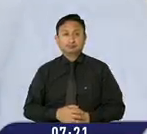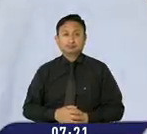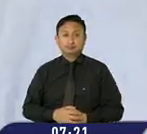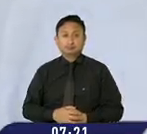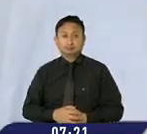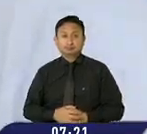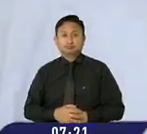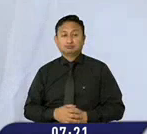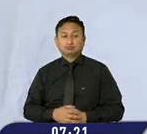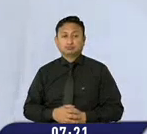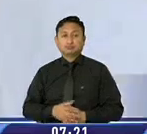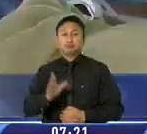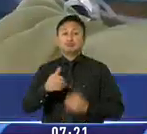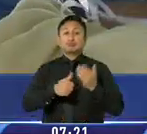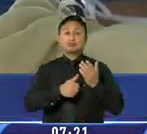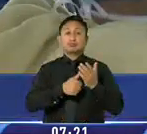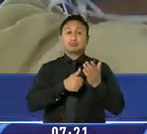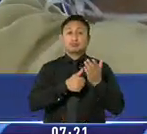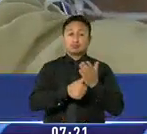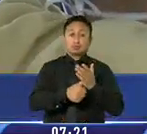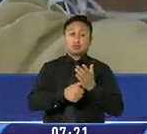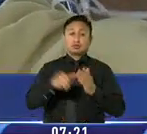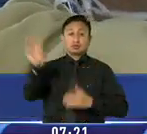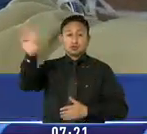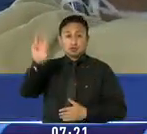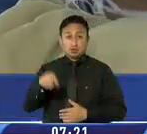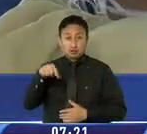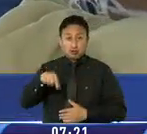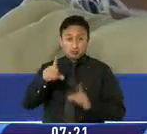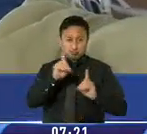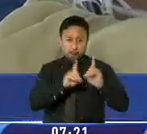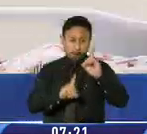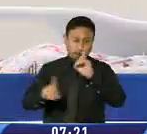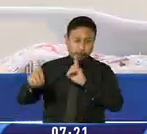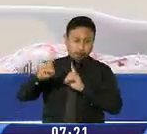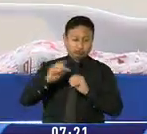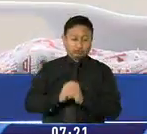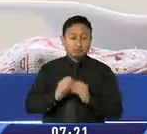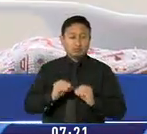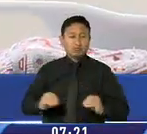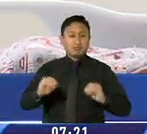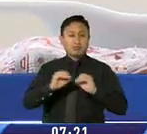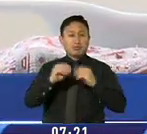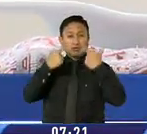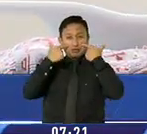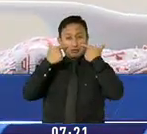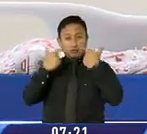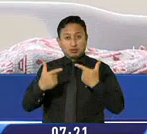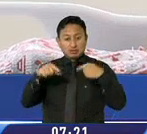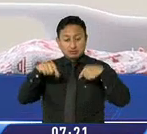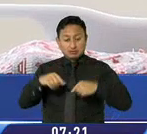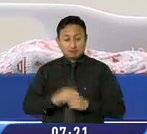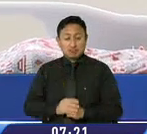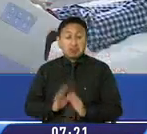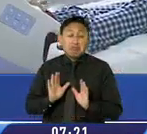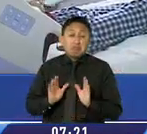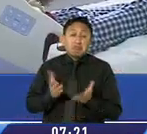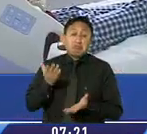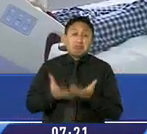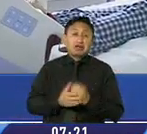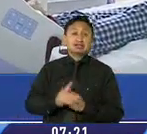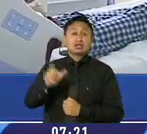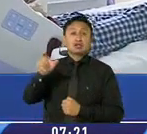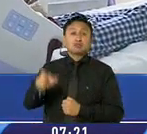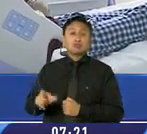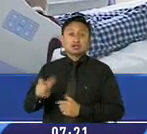El Ministerio de Salud apunta a un sistema de diagnóstico, reforzar la vigilancia epidemiológica para detectar posibles casos de la